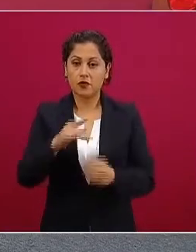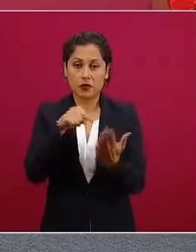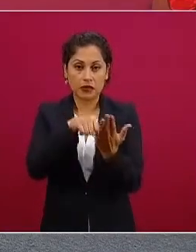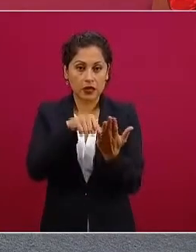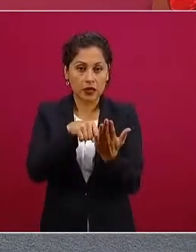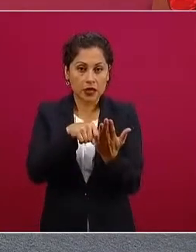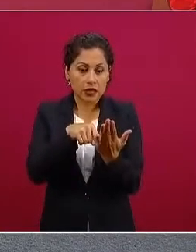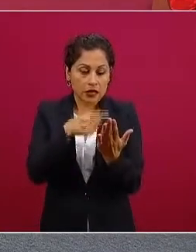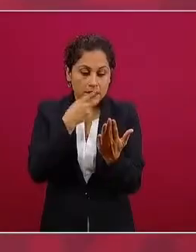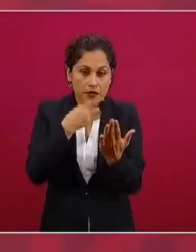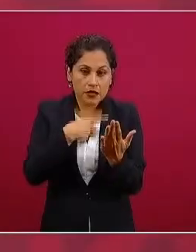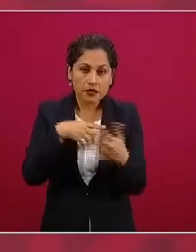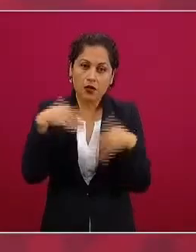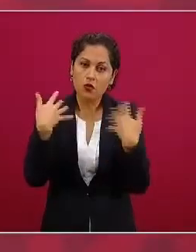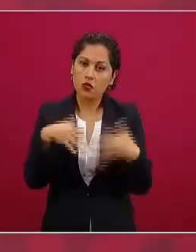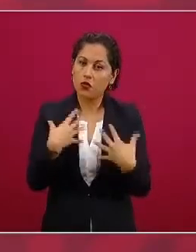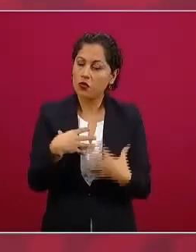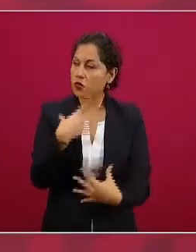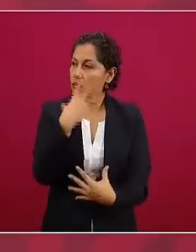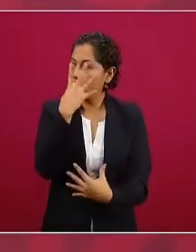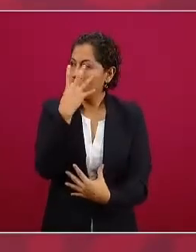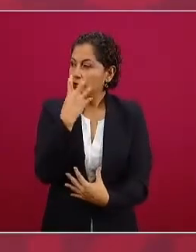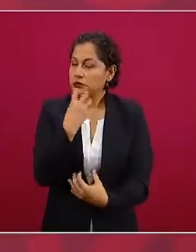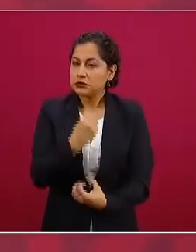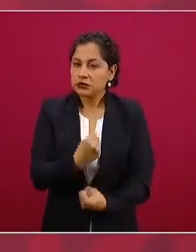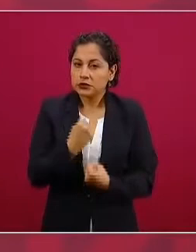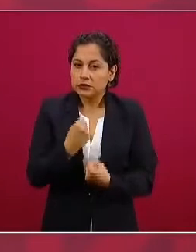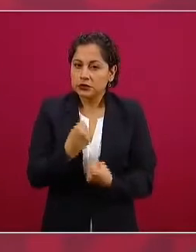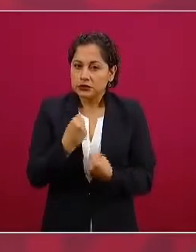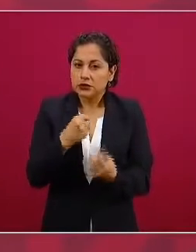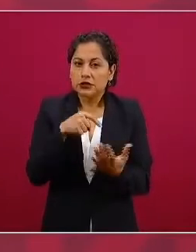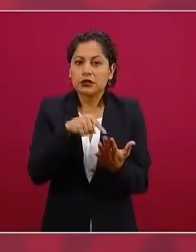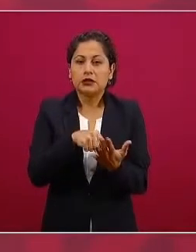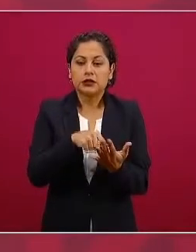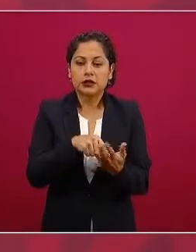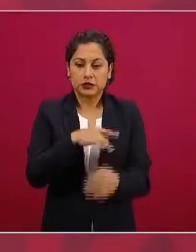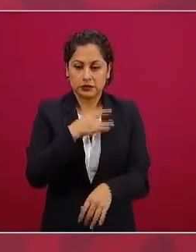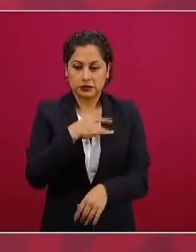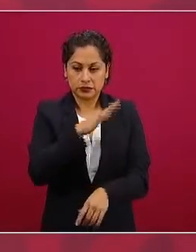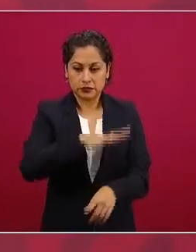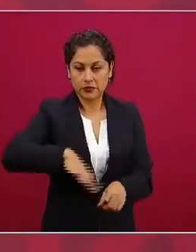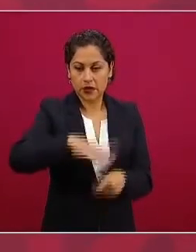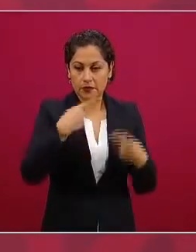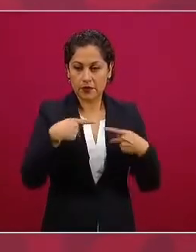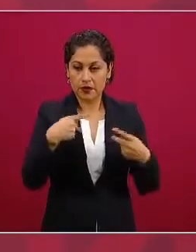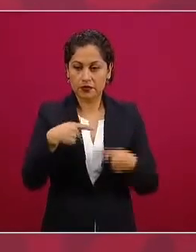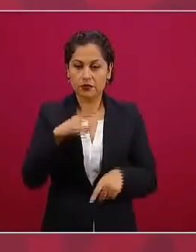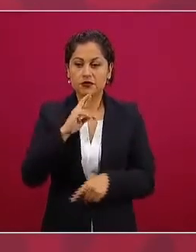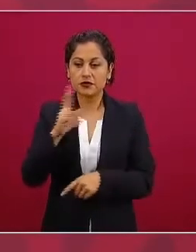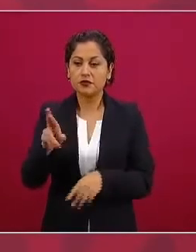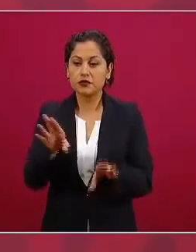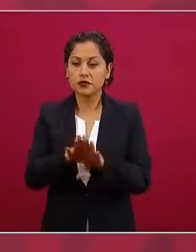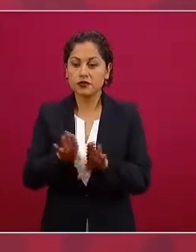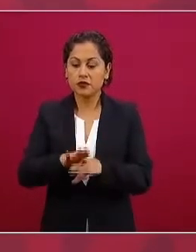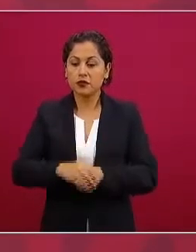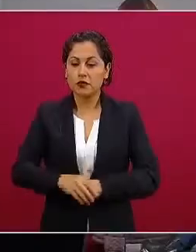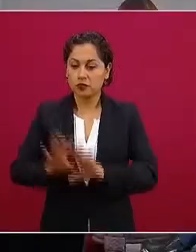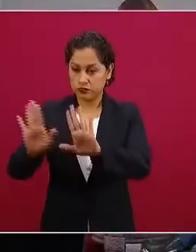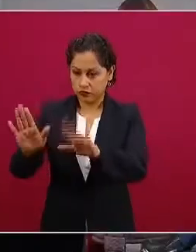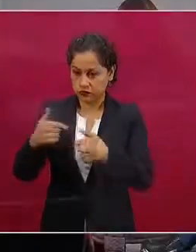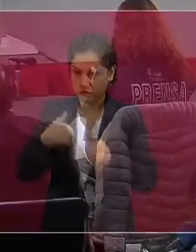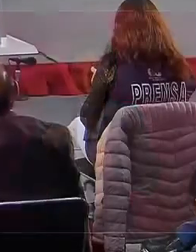de cómo están respondiendo diciendo voy porque